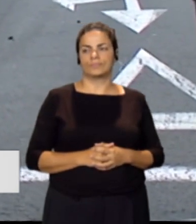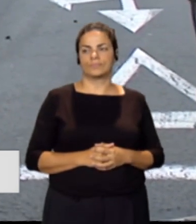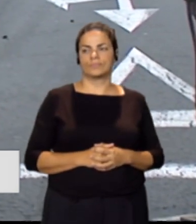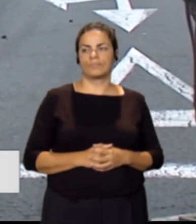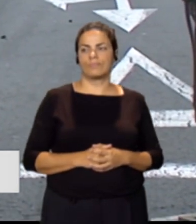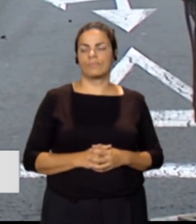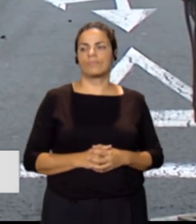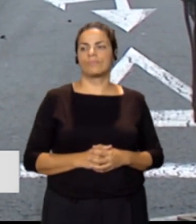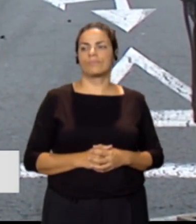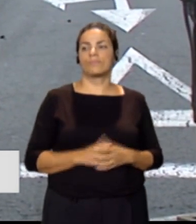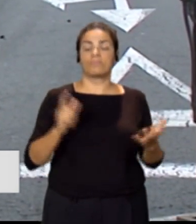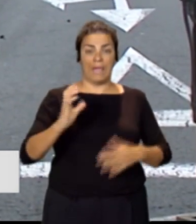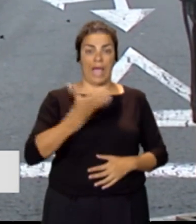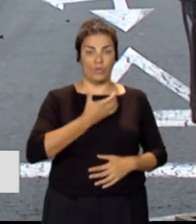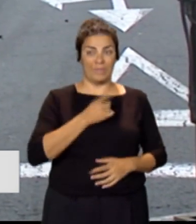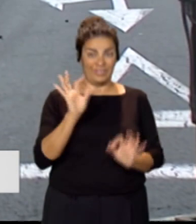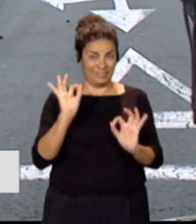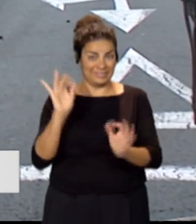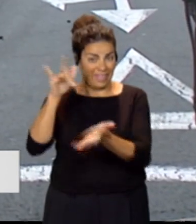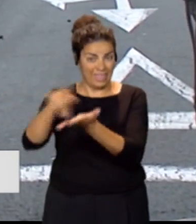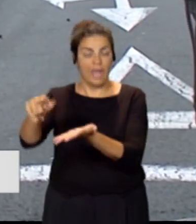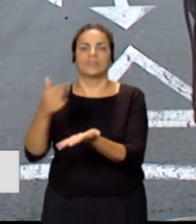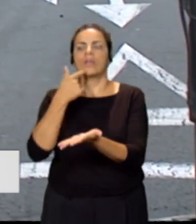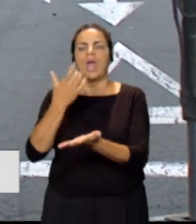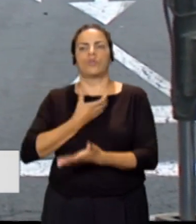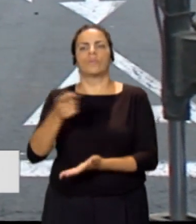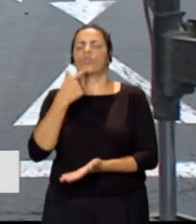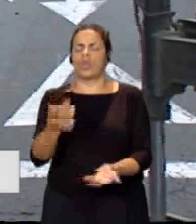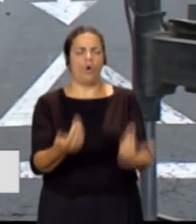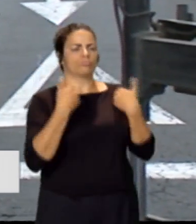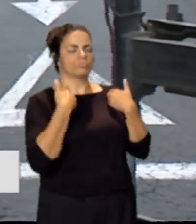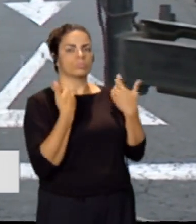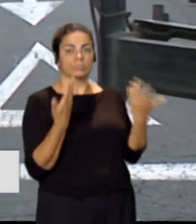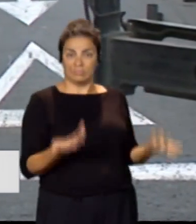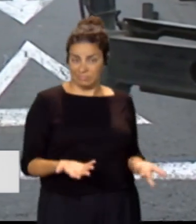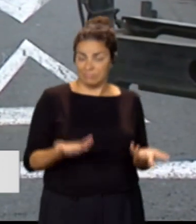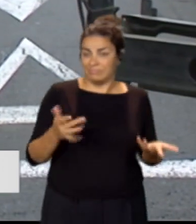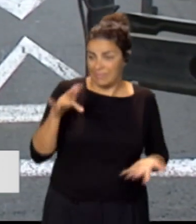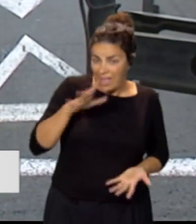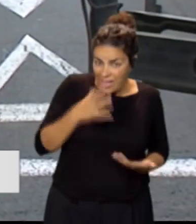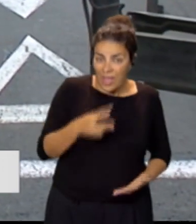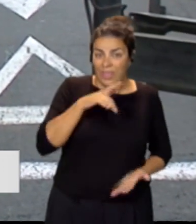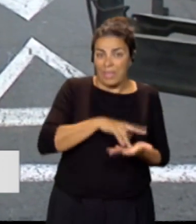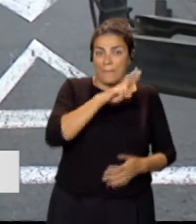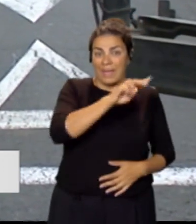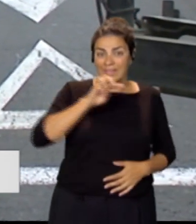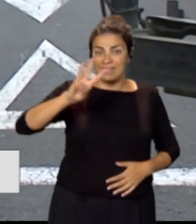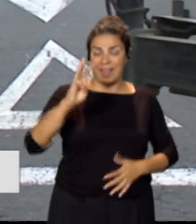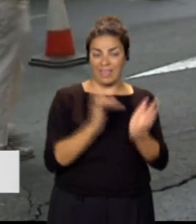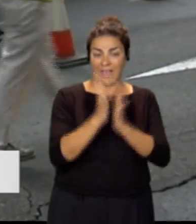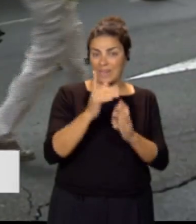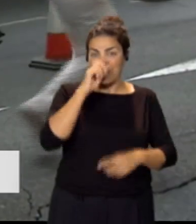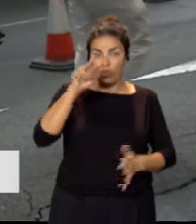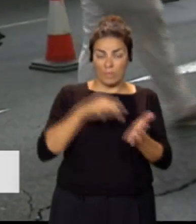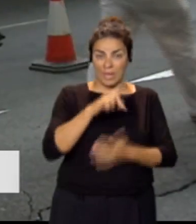El ayuntamiento ese día nos dijo que se hacía cargo. Pues bien, a fecha de hoy, día 23 de abril del 2024, seguimos esperando.